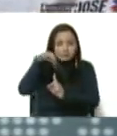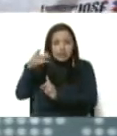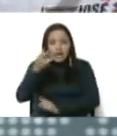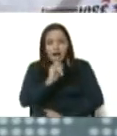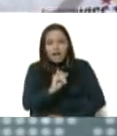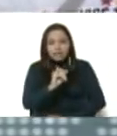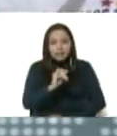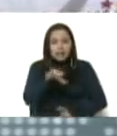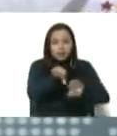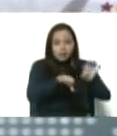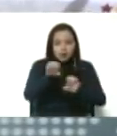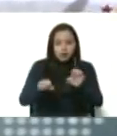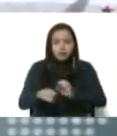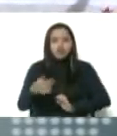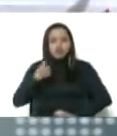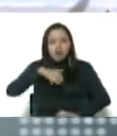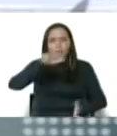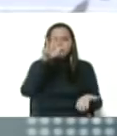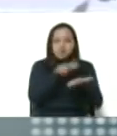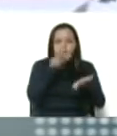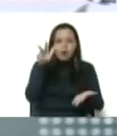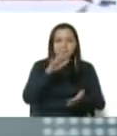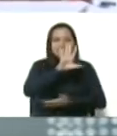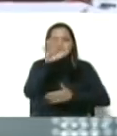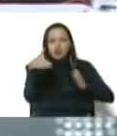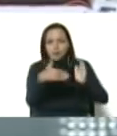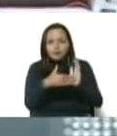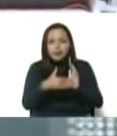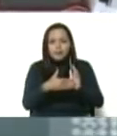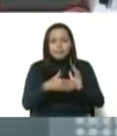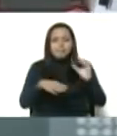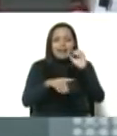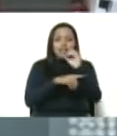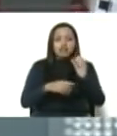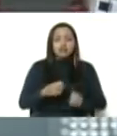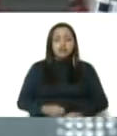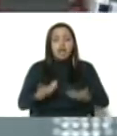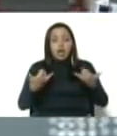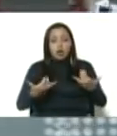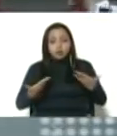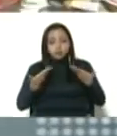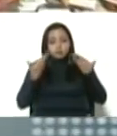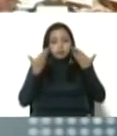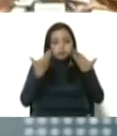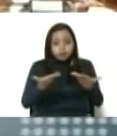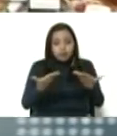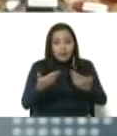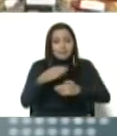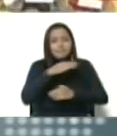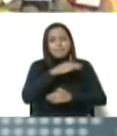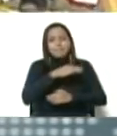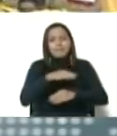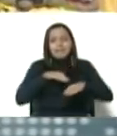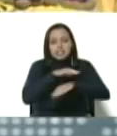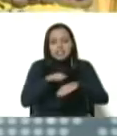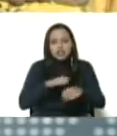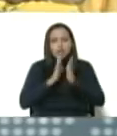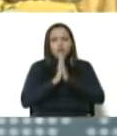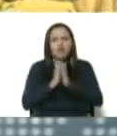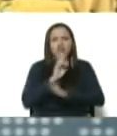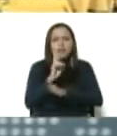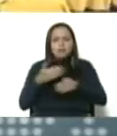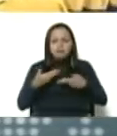He aprobado estos 5.000 petros y le pido al Ministro Márquez que por favor baje estos recursos de manera